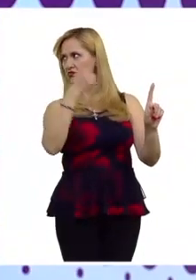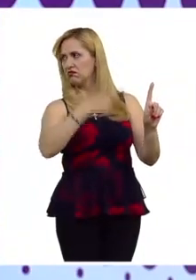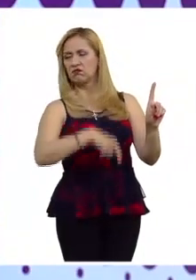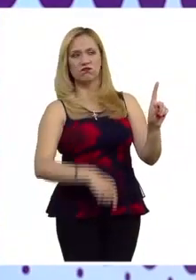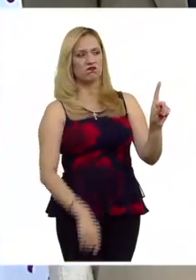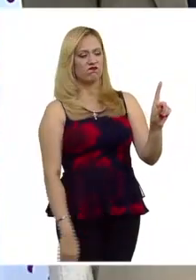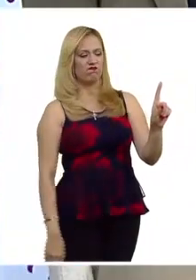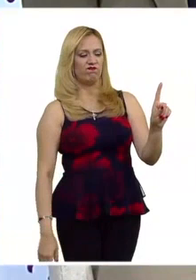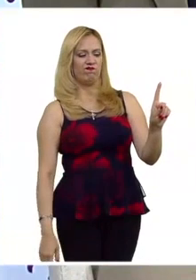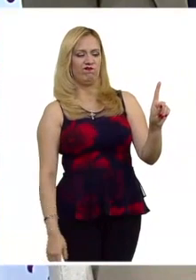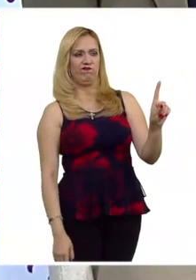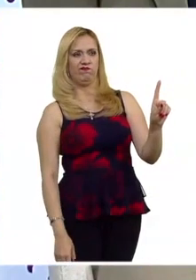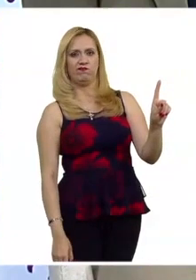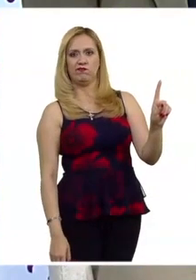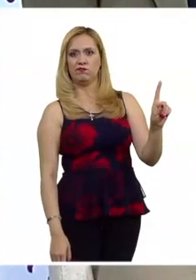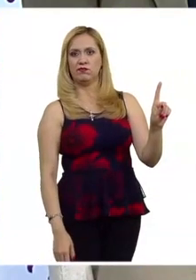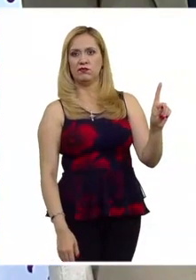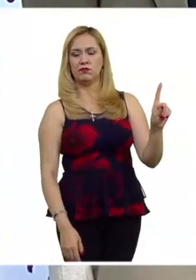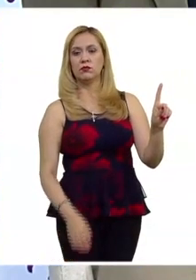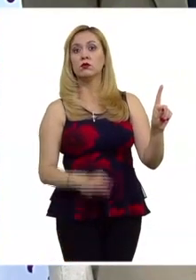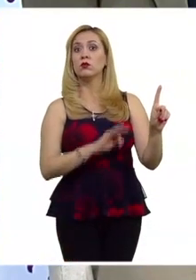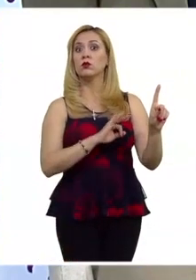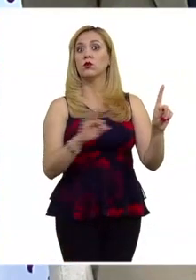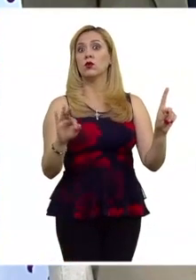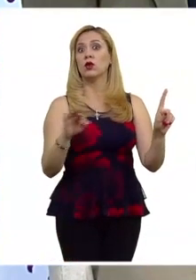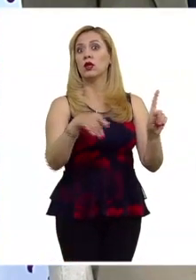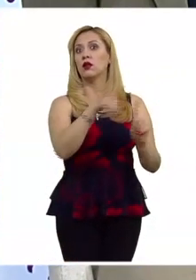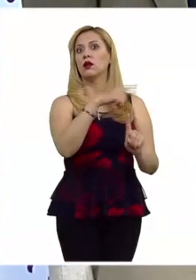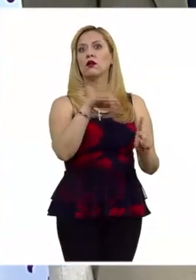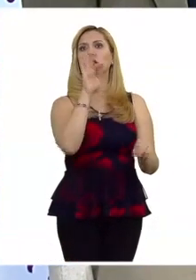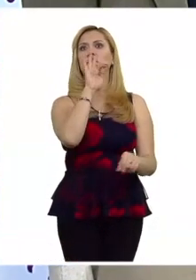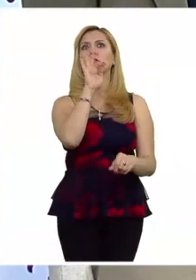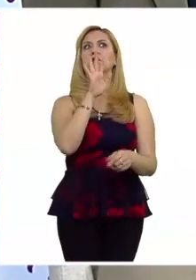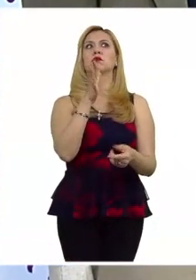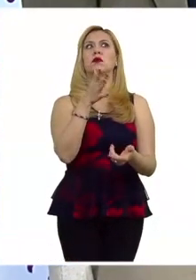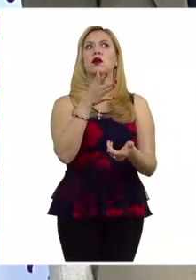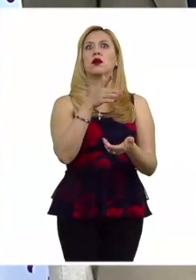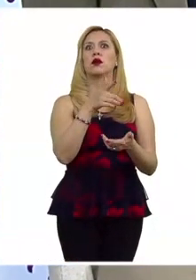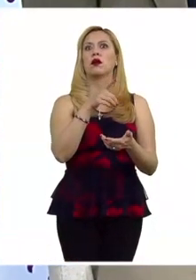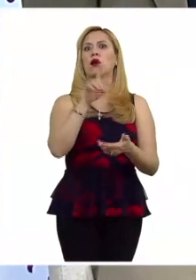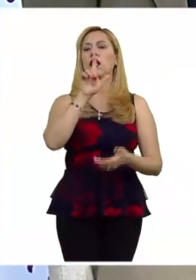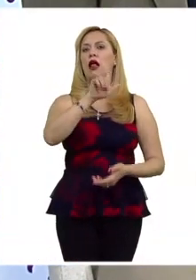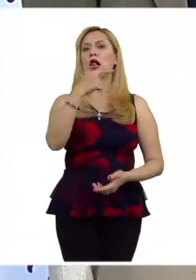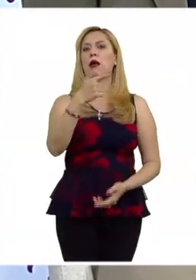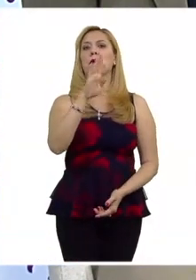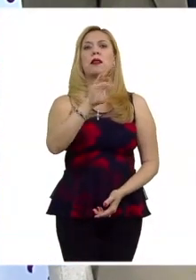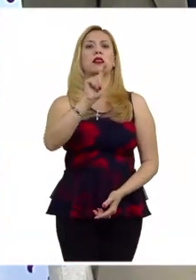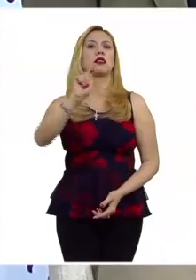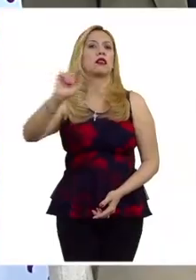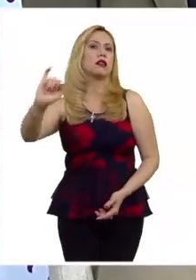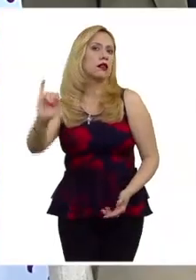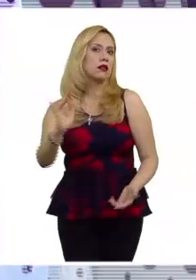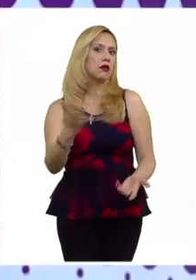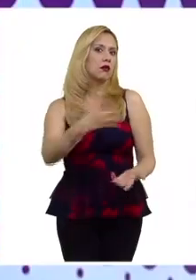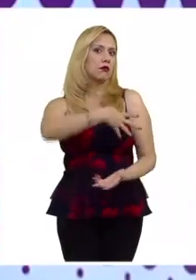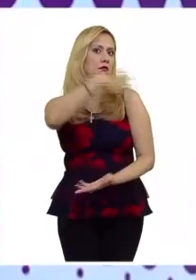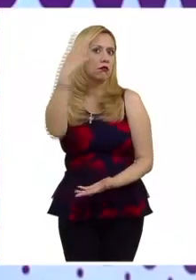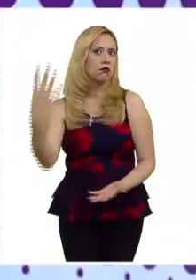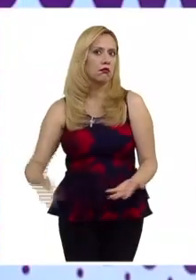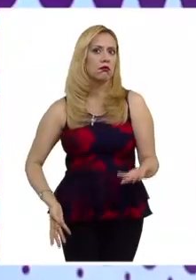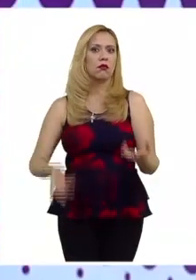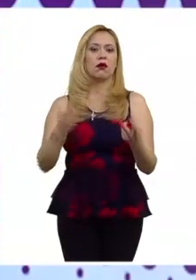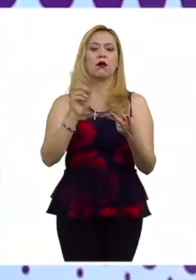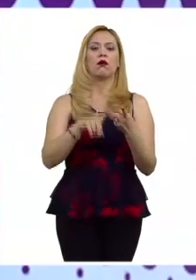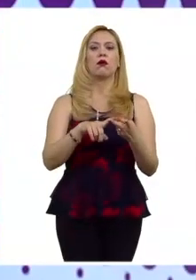transita en poder afectar un grupo determinado de personas muchas veces históricamente discriminados